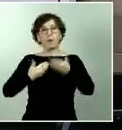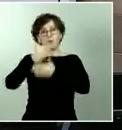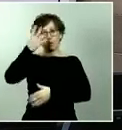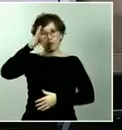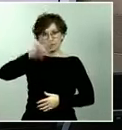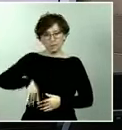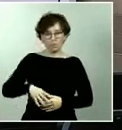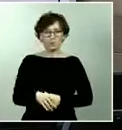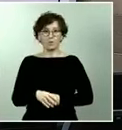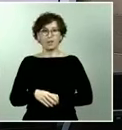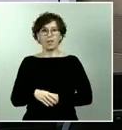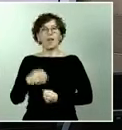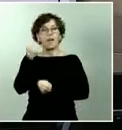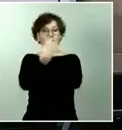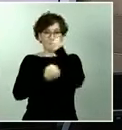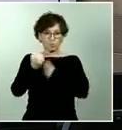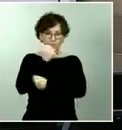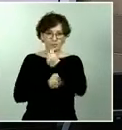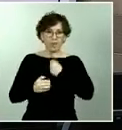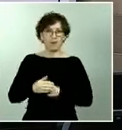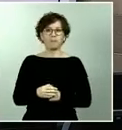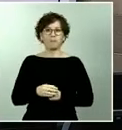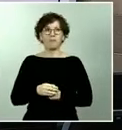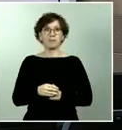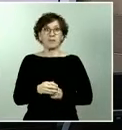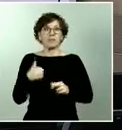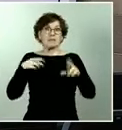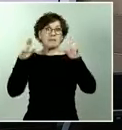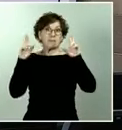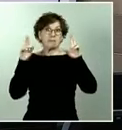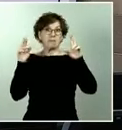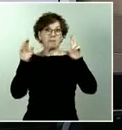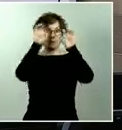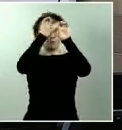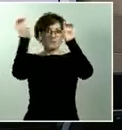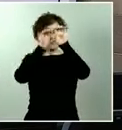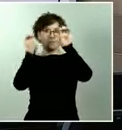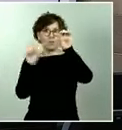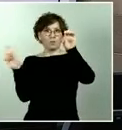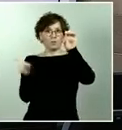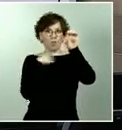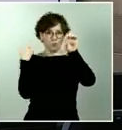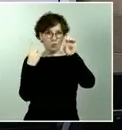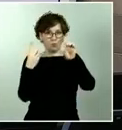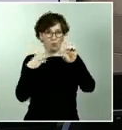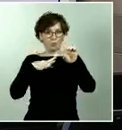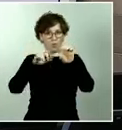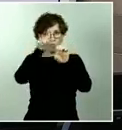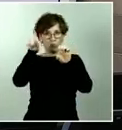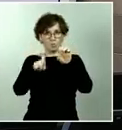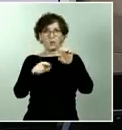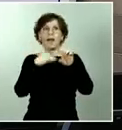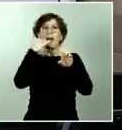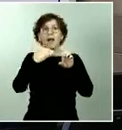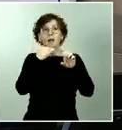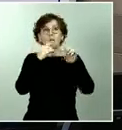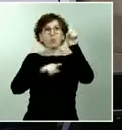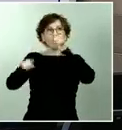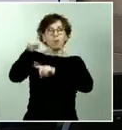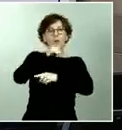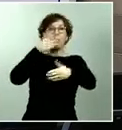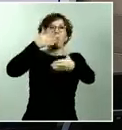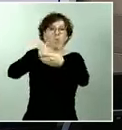El Economista y Cibio. Esperemos que todos tengan la oportunidad y que técnicamente no haya ninguna dificultad para formular las preguntas.